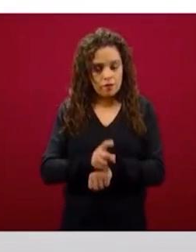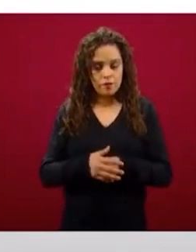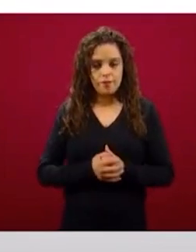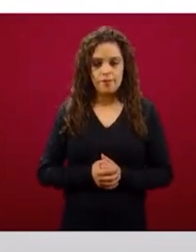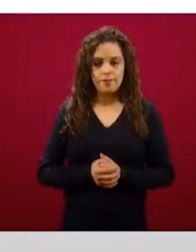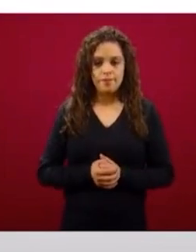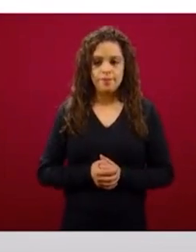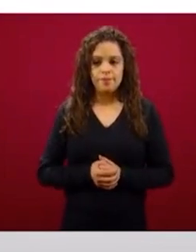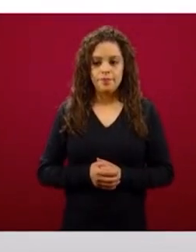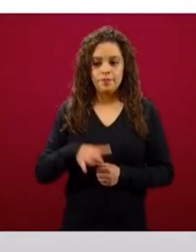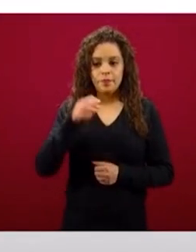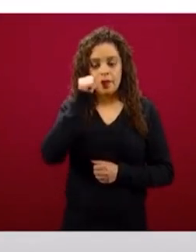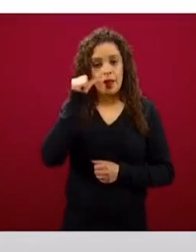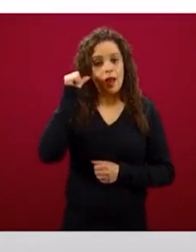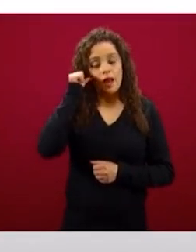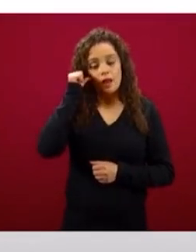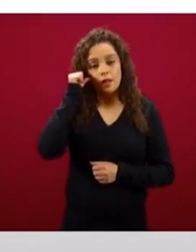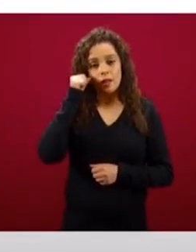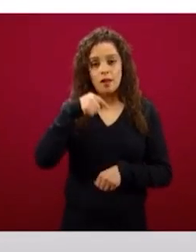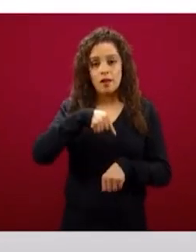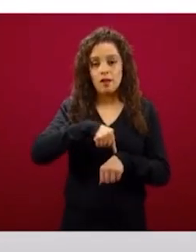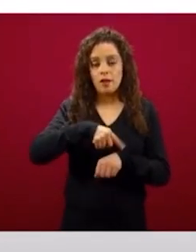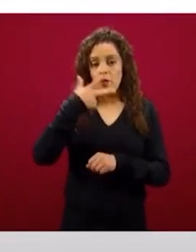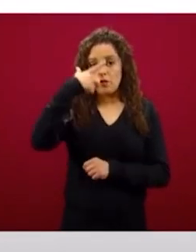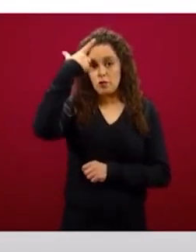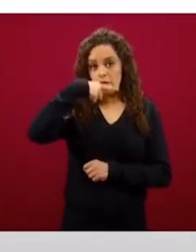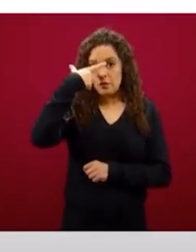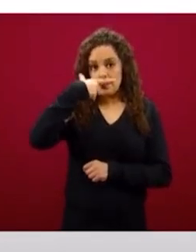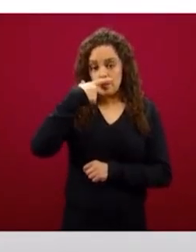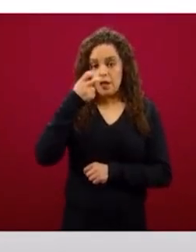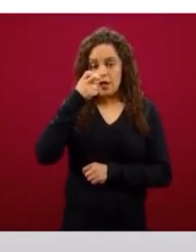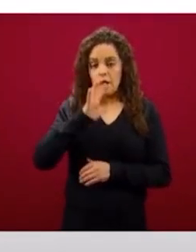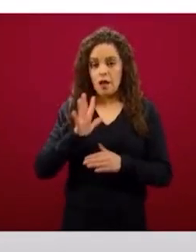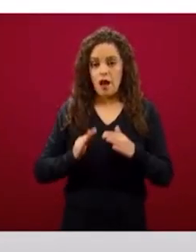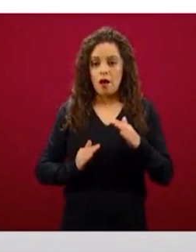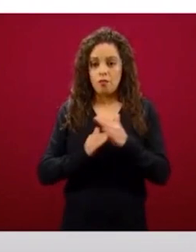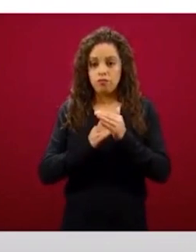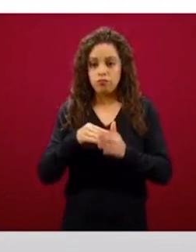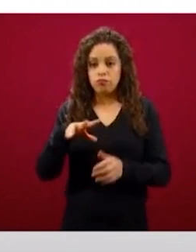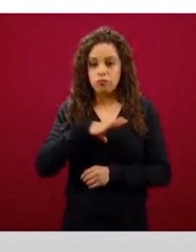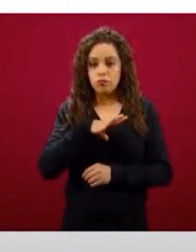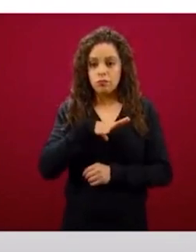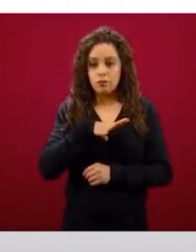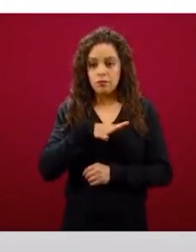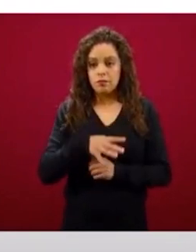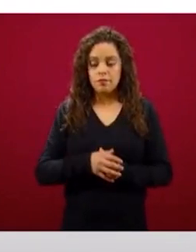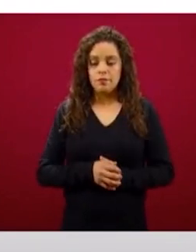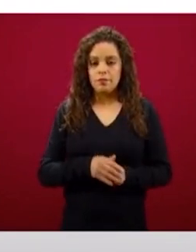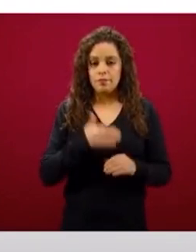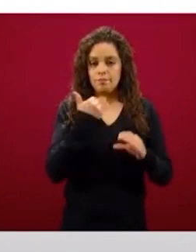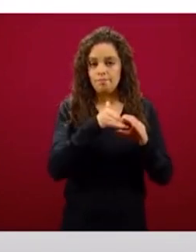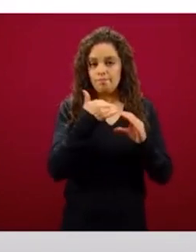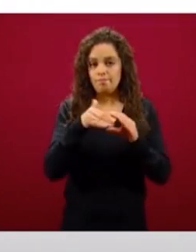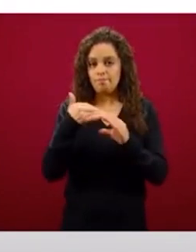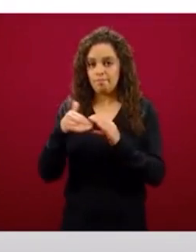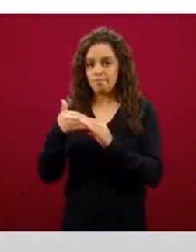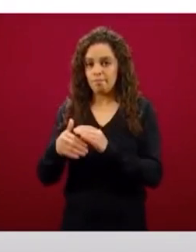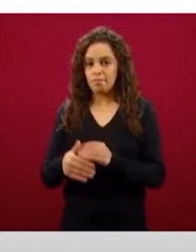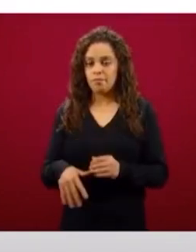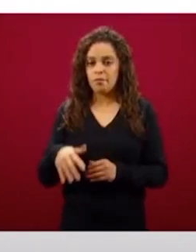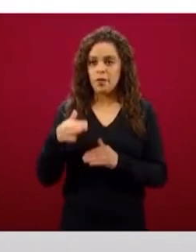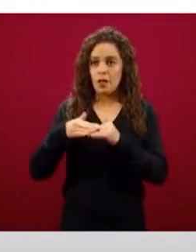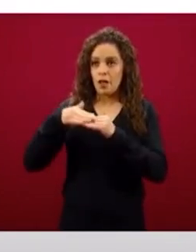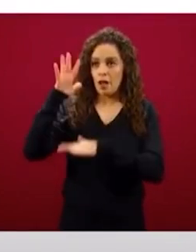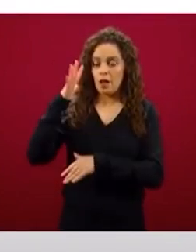bueno en el corte de ayer de las ocho de la noche, llegamos nosotros a una dispersión de más de 10 mil